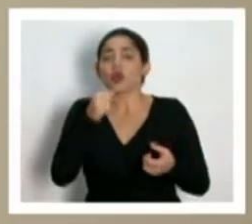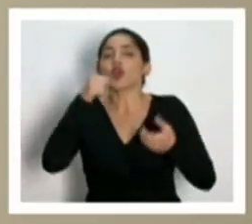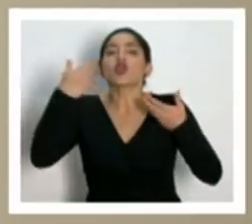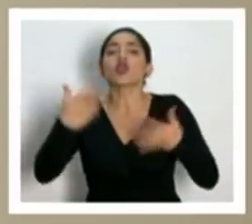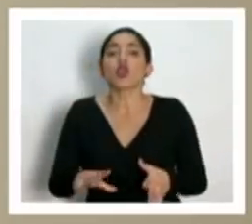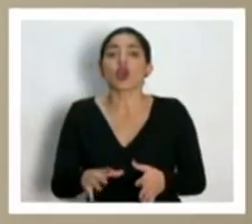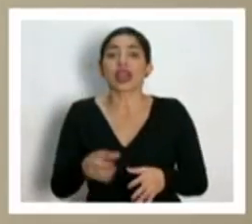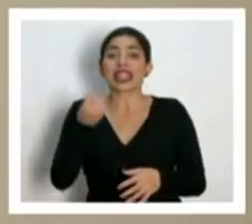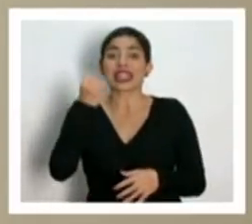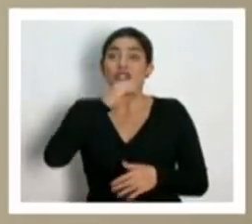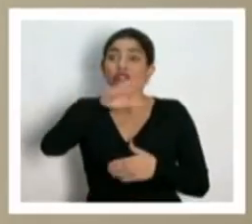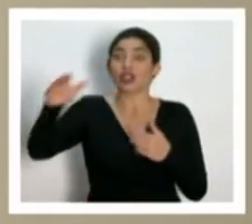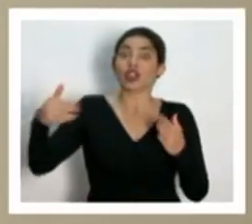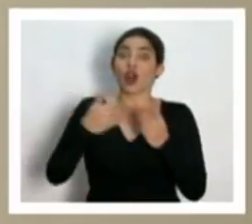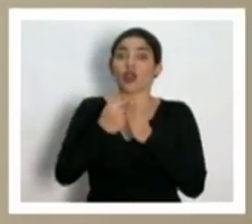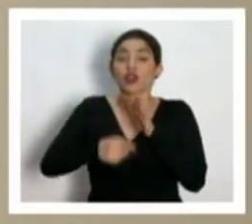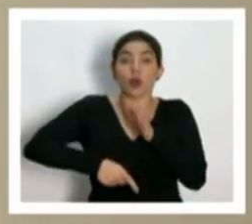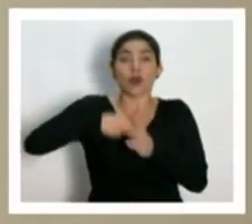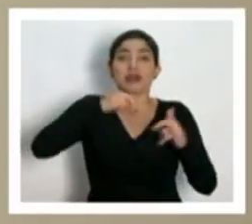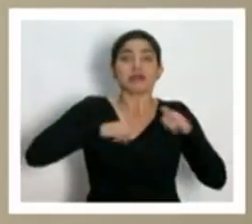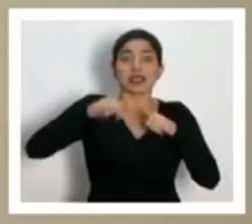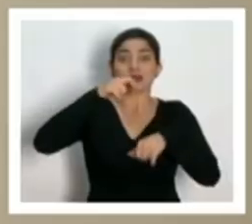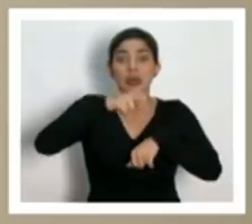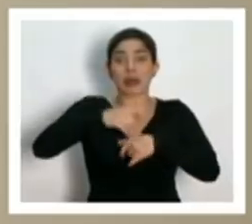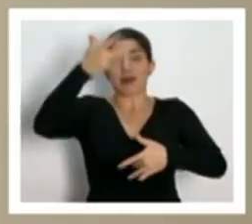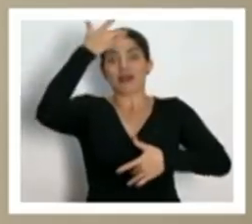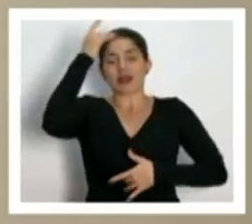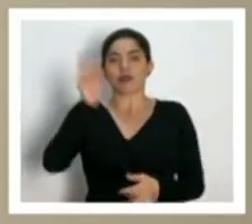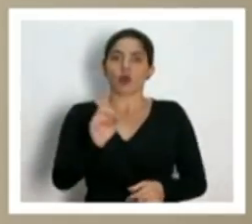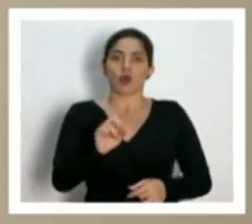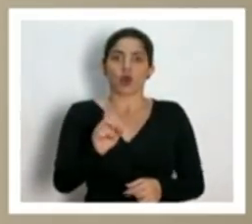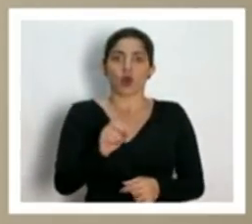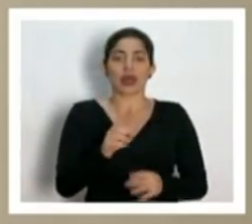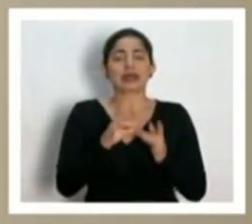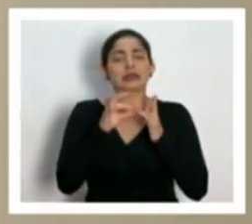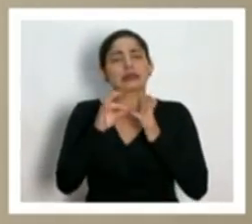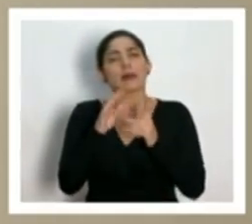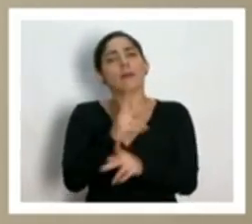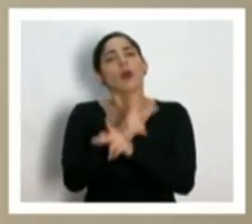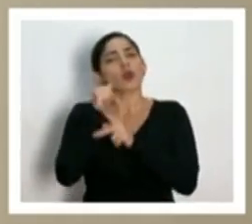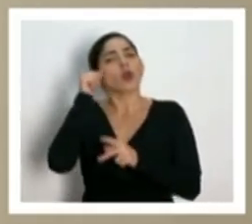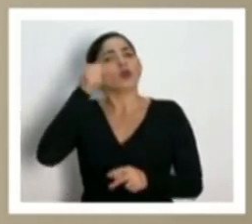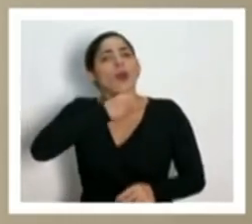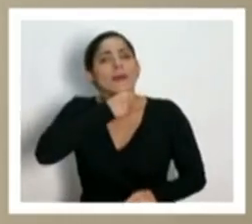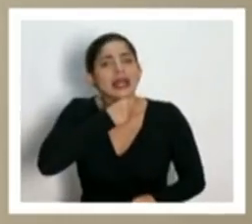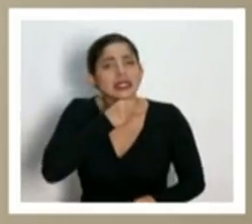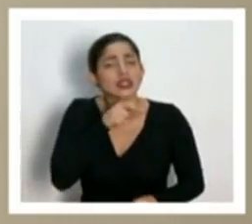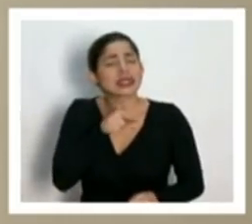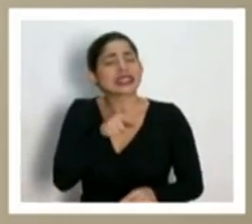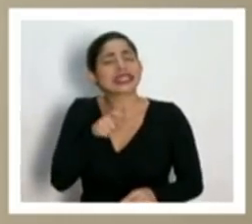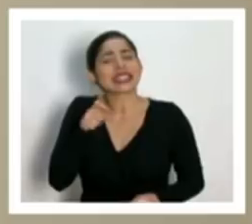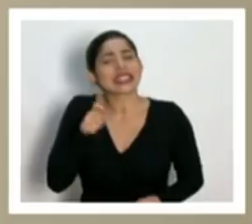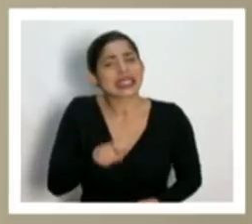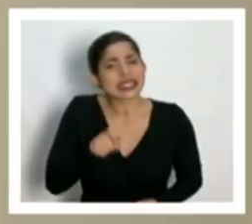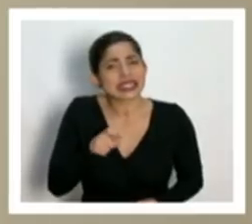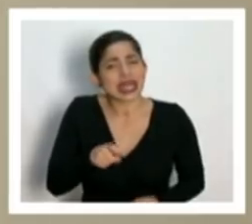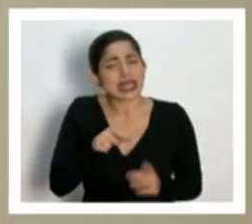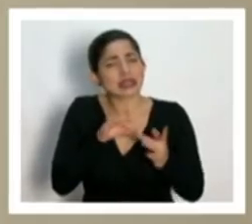es que nos infectemos todos de un solo tiro y especialmente proteger a los adultos mayores se hace sumamente necesario